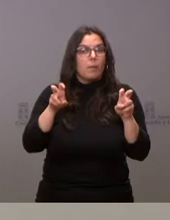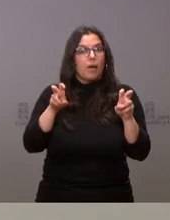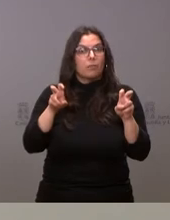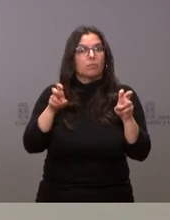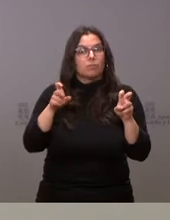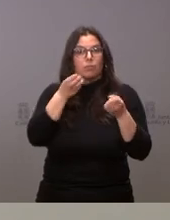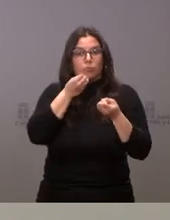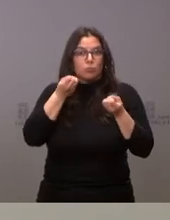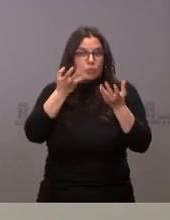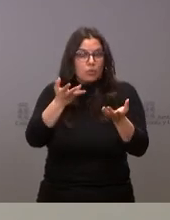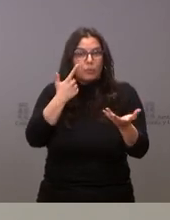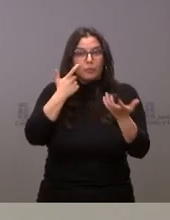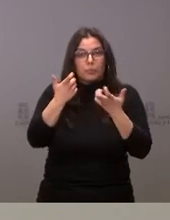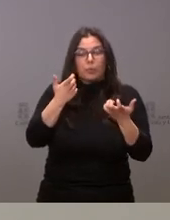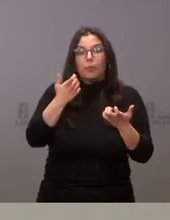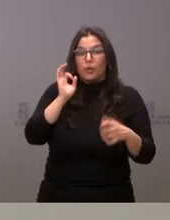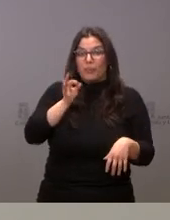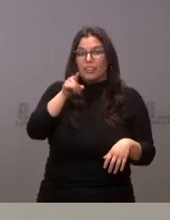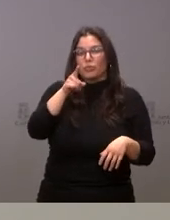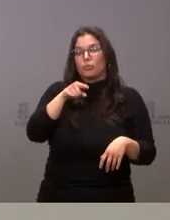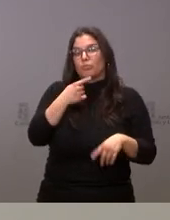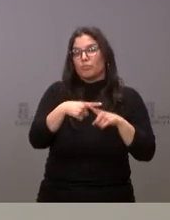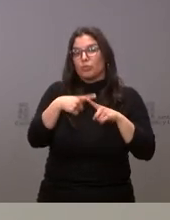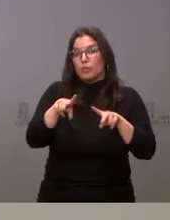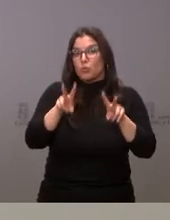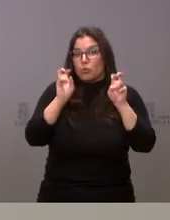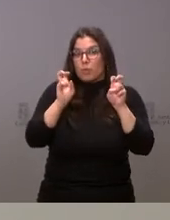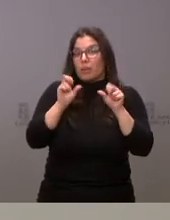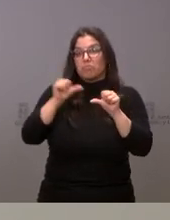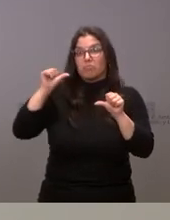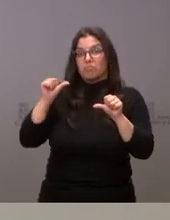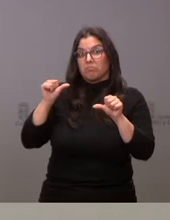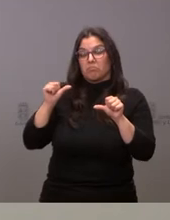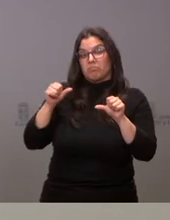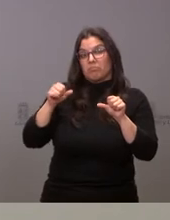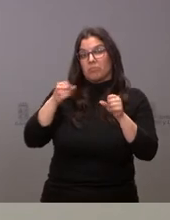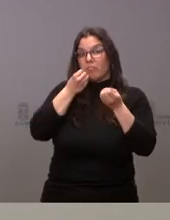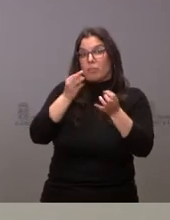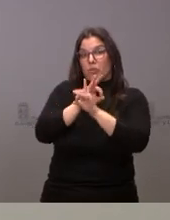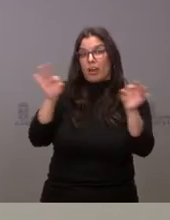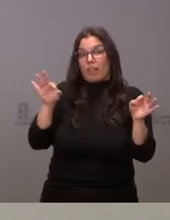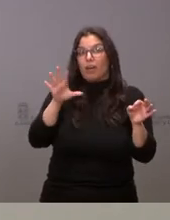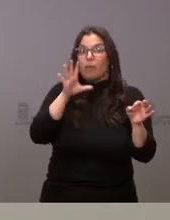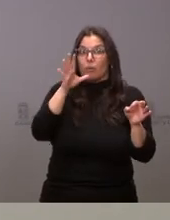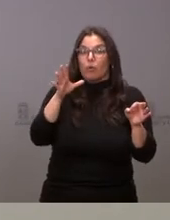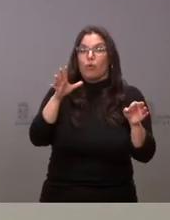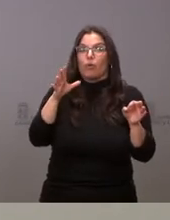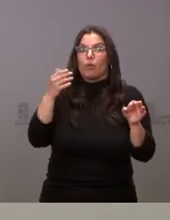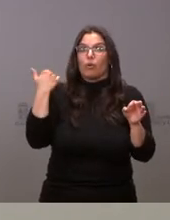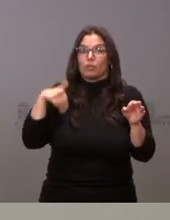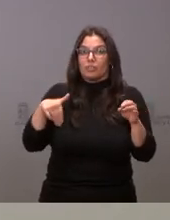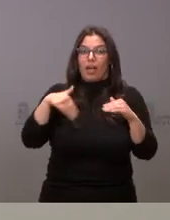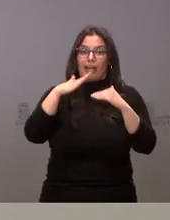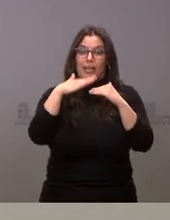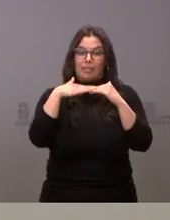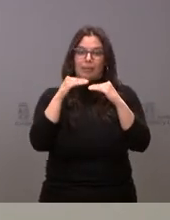ponemos de manifiesto pero sí que es verdad que es una novedad de la cual no hemos informado en momentos anteriores porque ha superado ya la gripe por primera